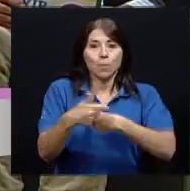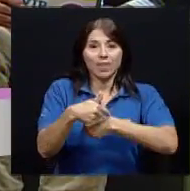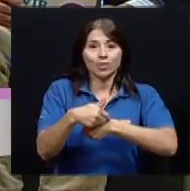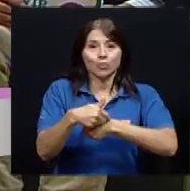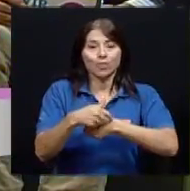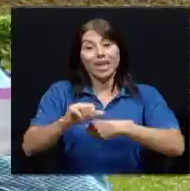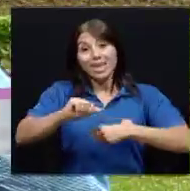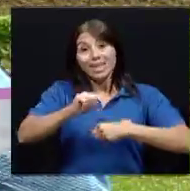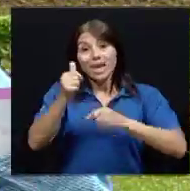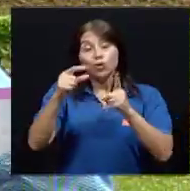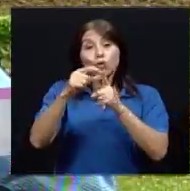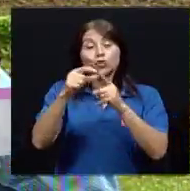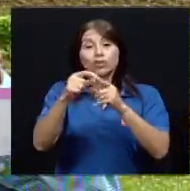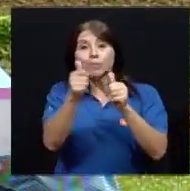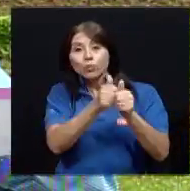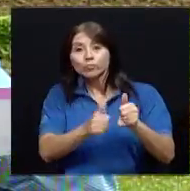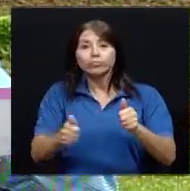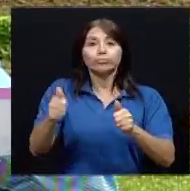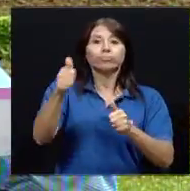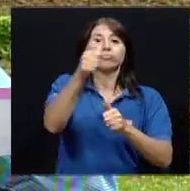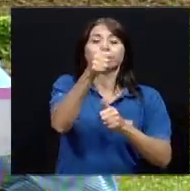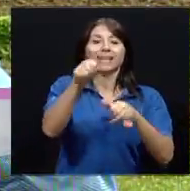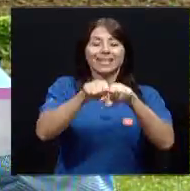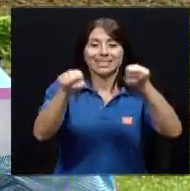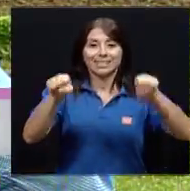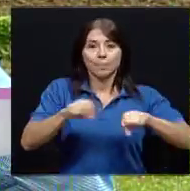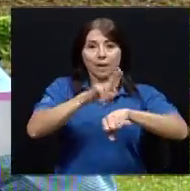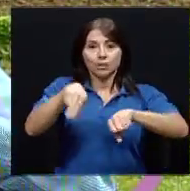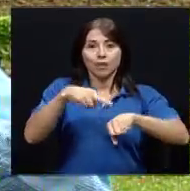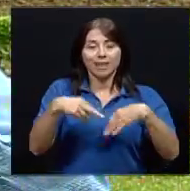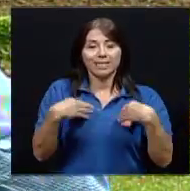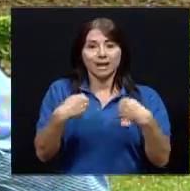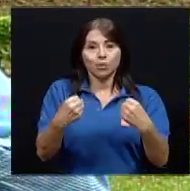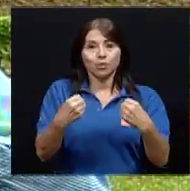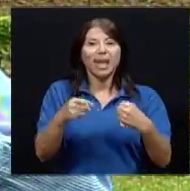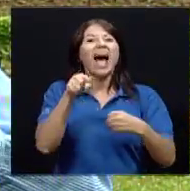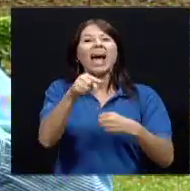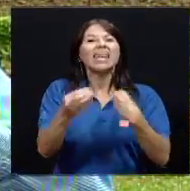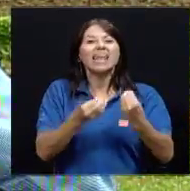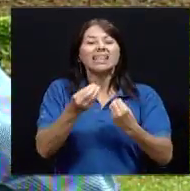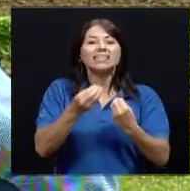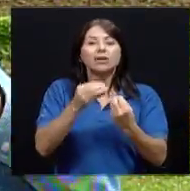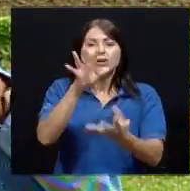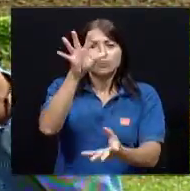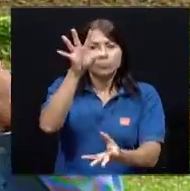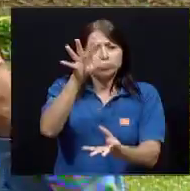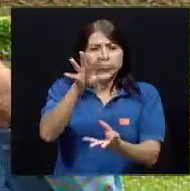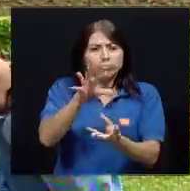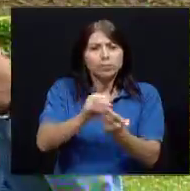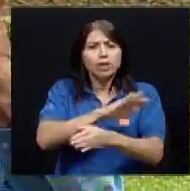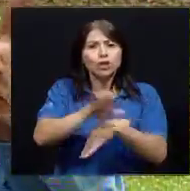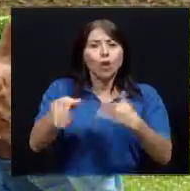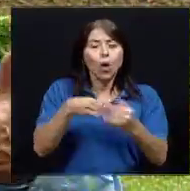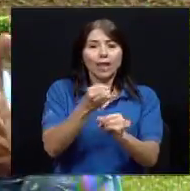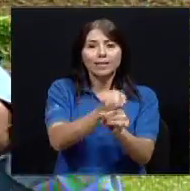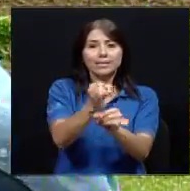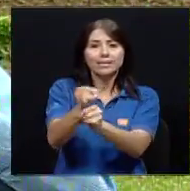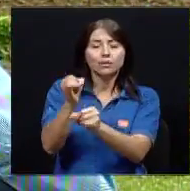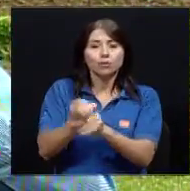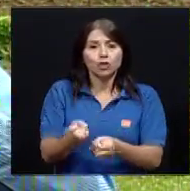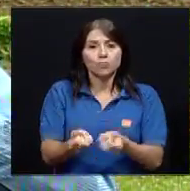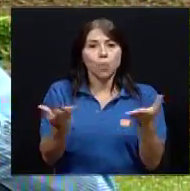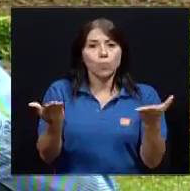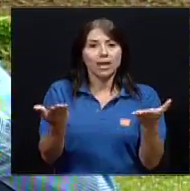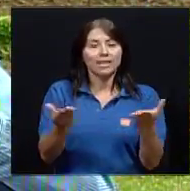Nacional de Salud, que ahí sí ya son todas las instituciones públicas que tienen como razón de ser la salud